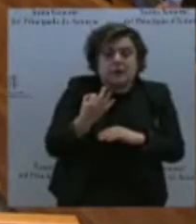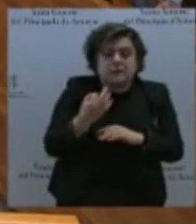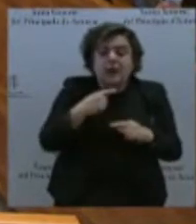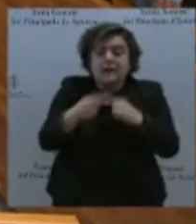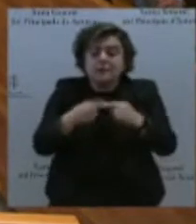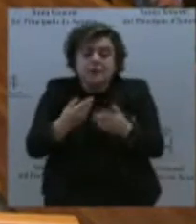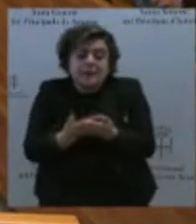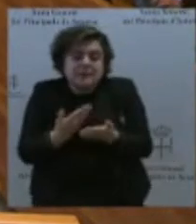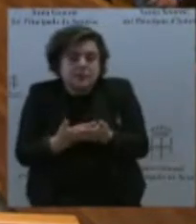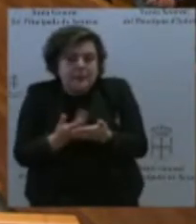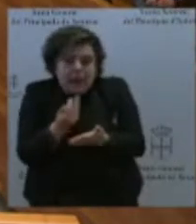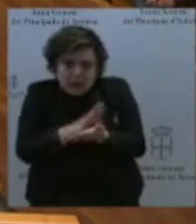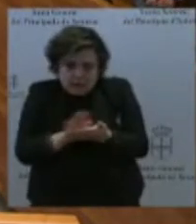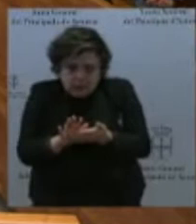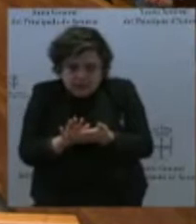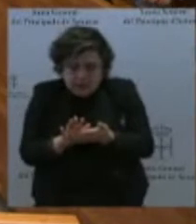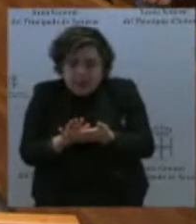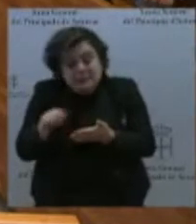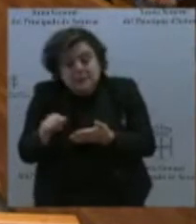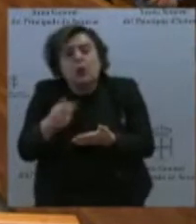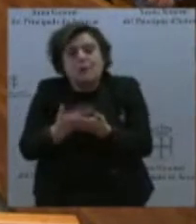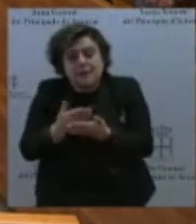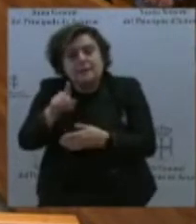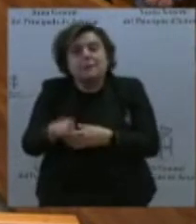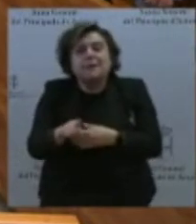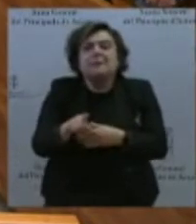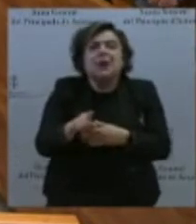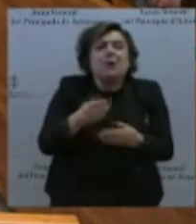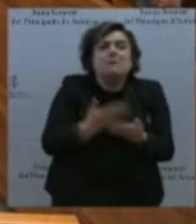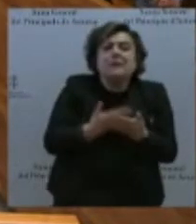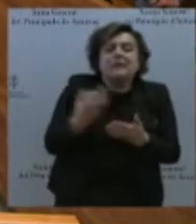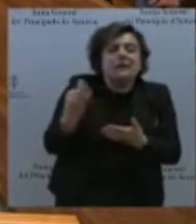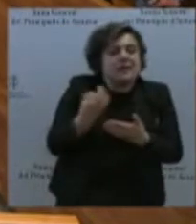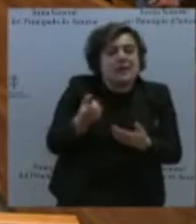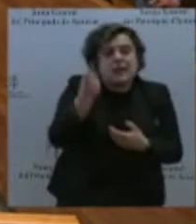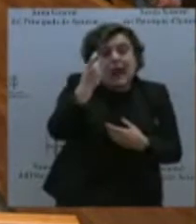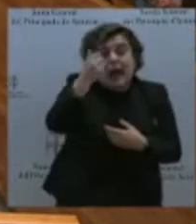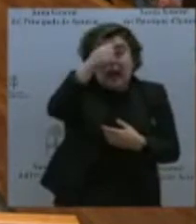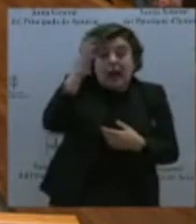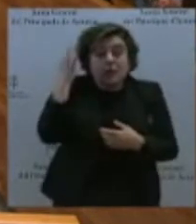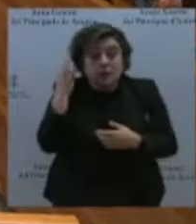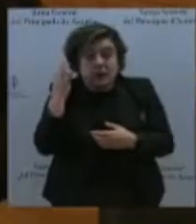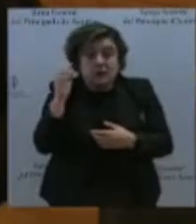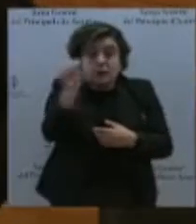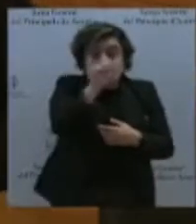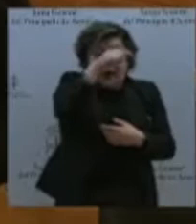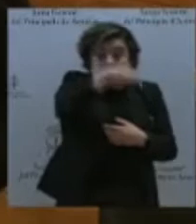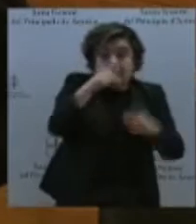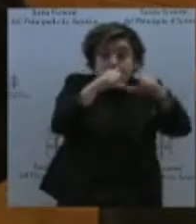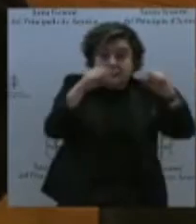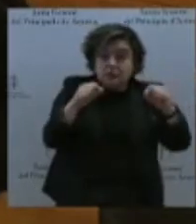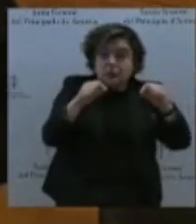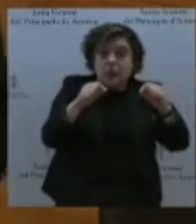sino que lo que piden inicialmente es que el alumnado del Occidente de Asturias tenga derecho a poder acudir, ya no digo Asisión, Ubió, Avilés,